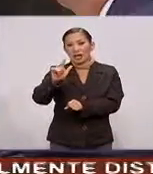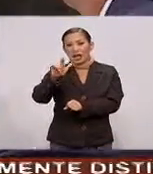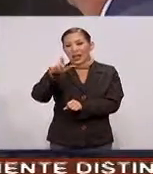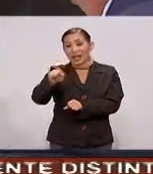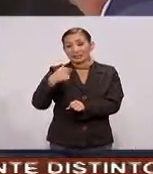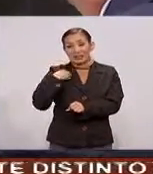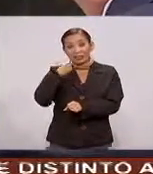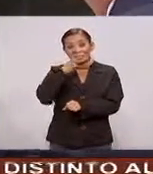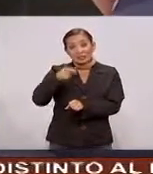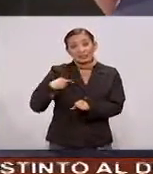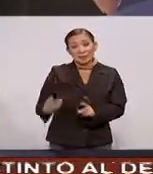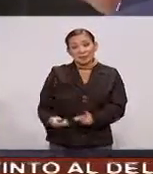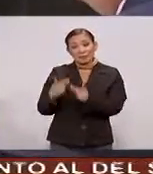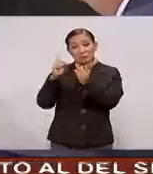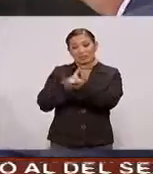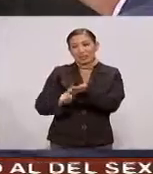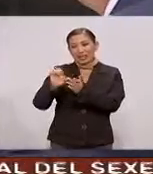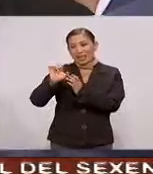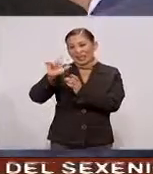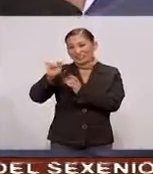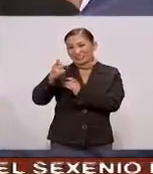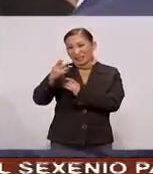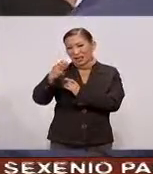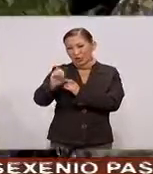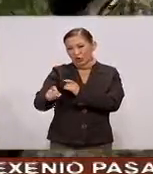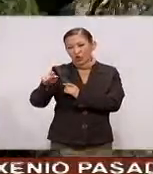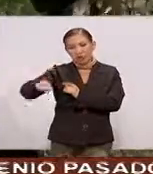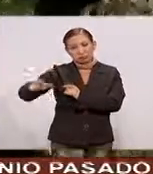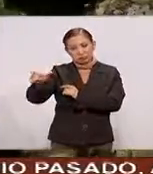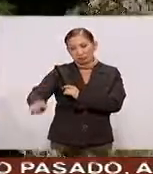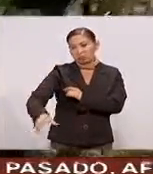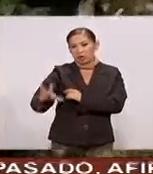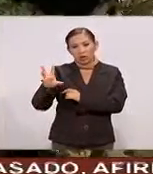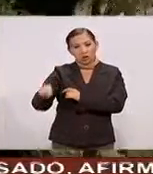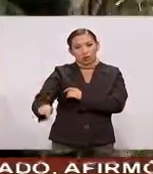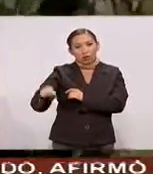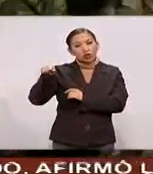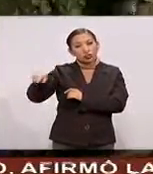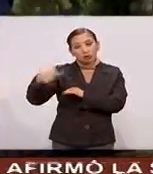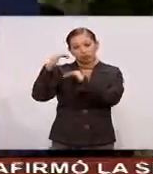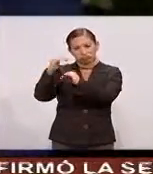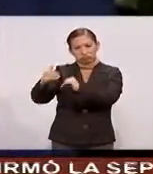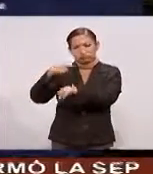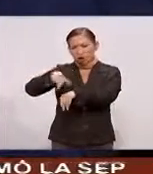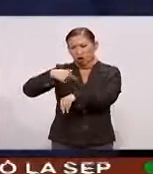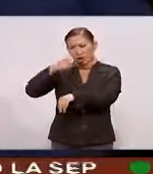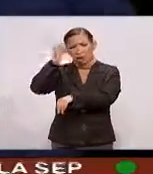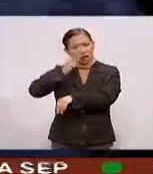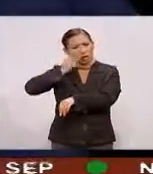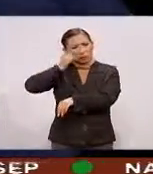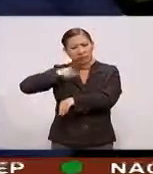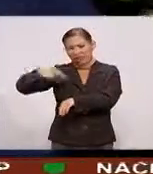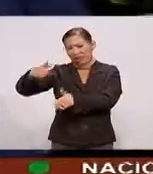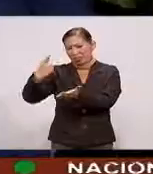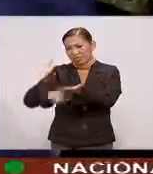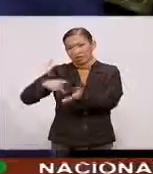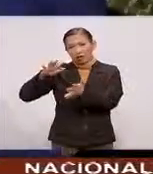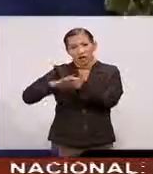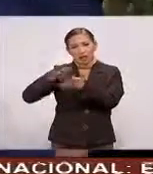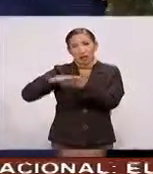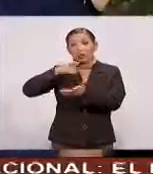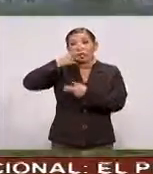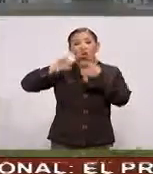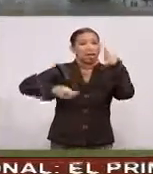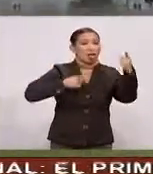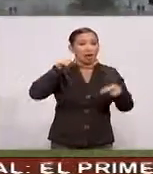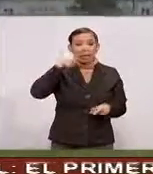Que al narcotraficante Joaquín El Chapo Guzmán No se le limitan Las horas de sueño En el penal Del altiplano Como lo